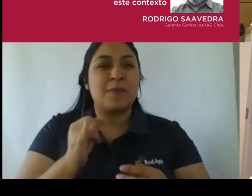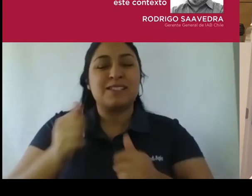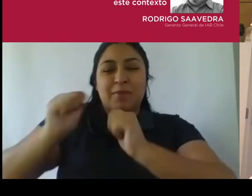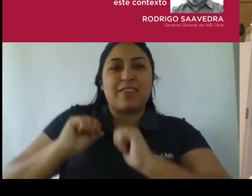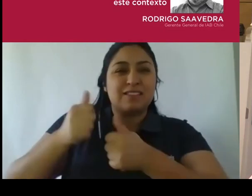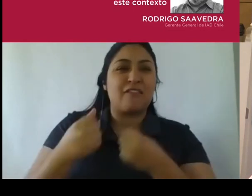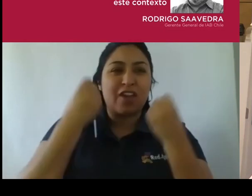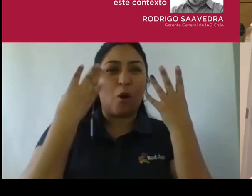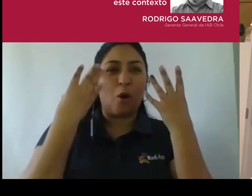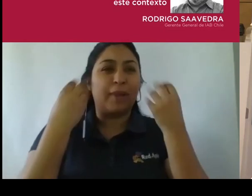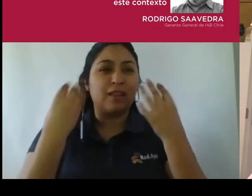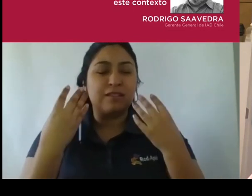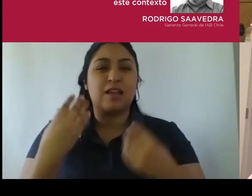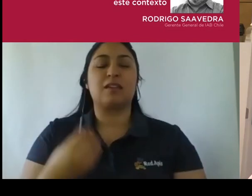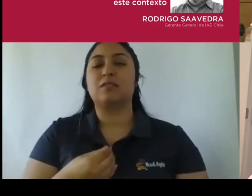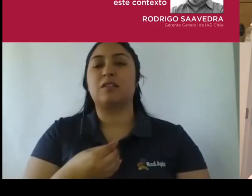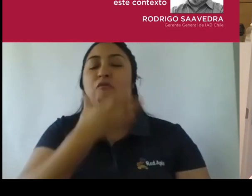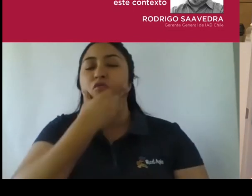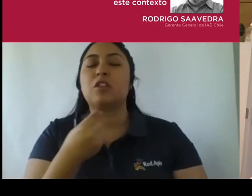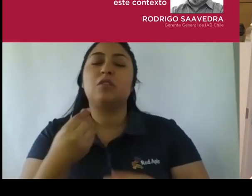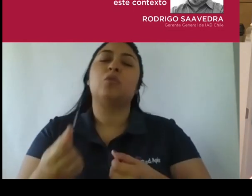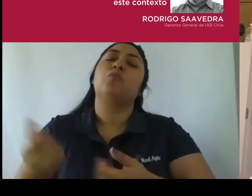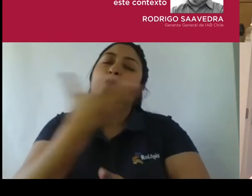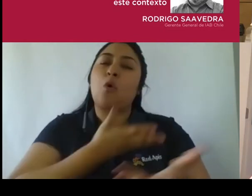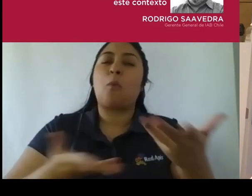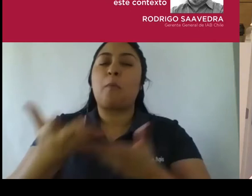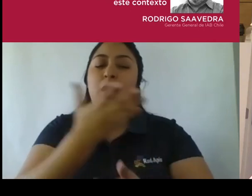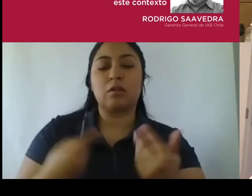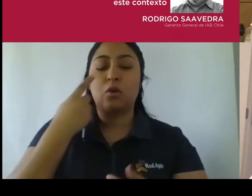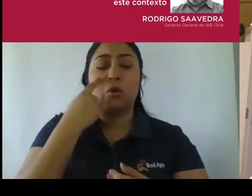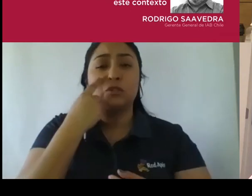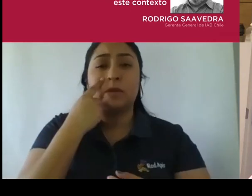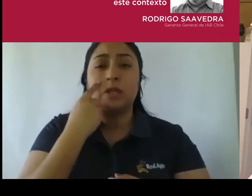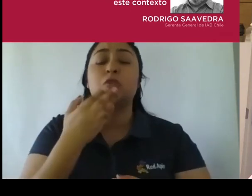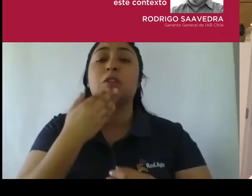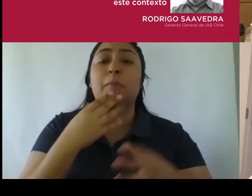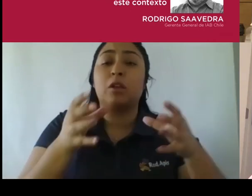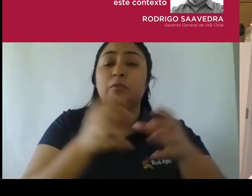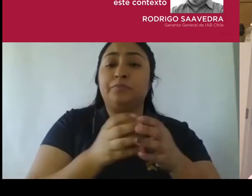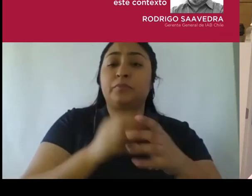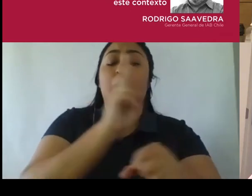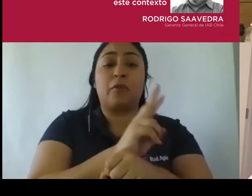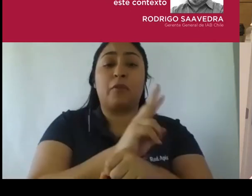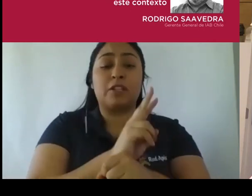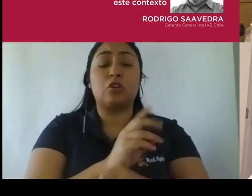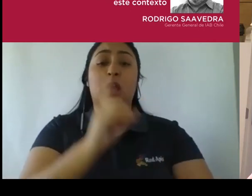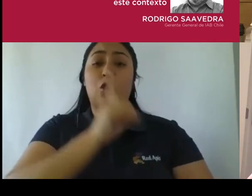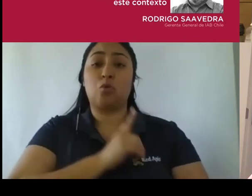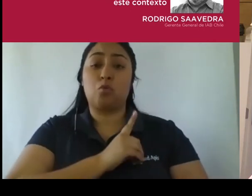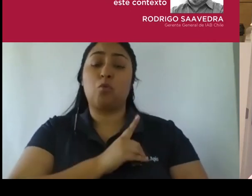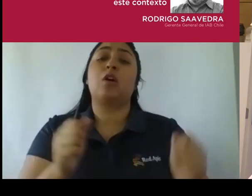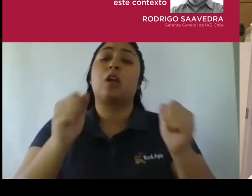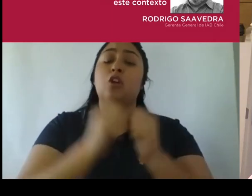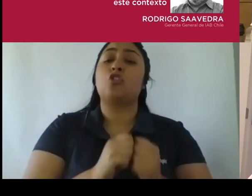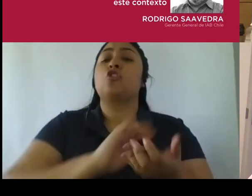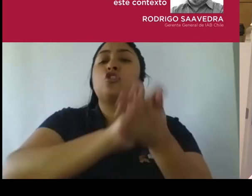maravilla poder compartir todo esto también con el staff de profesores de UOC y también con todo el cuerpo de alumnos